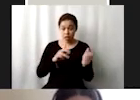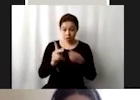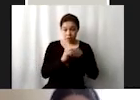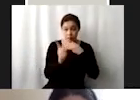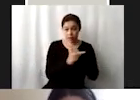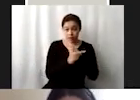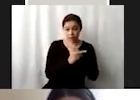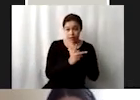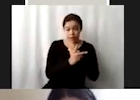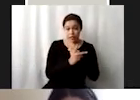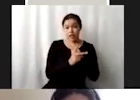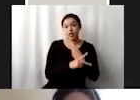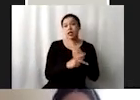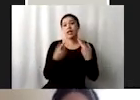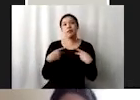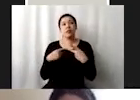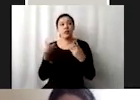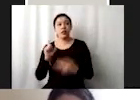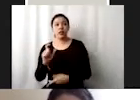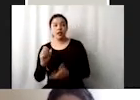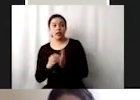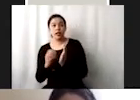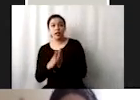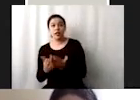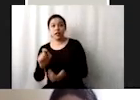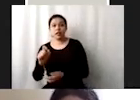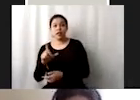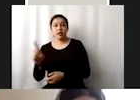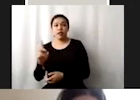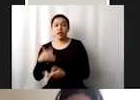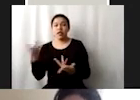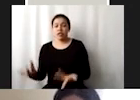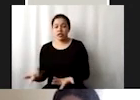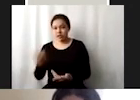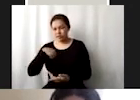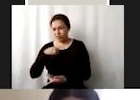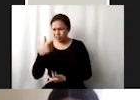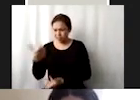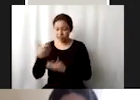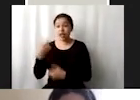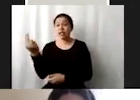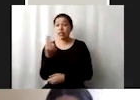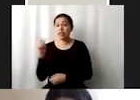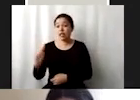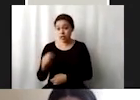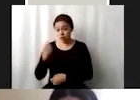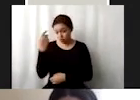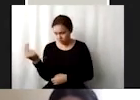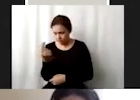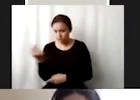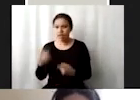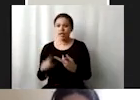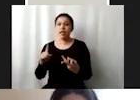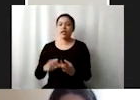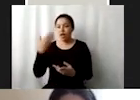participan en la agenda 2030 es que tengamos en cuenta que necesitamos recursos necesitamos tecnología necesitamos creación de